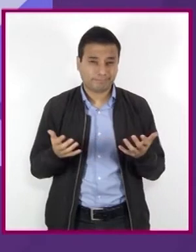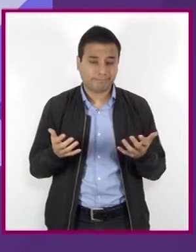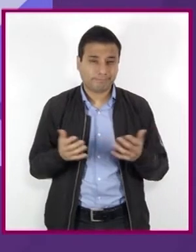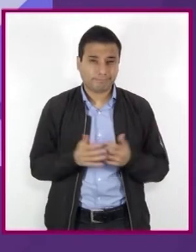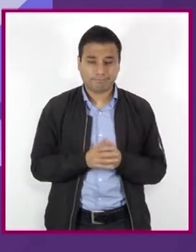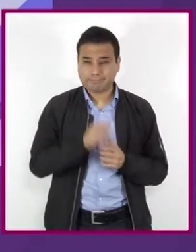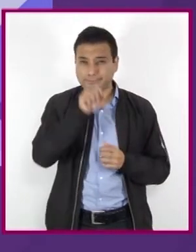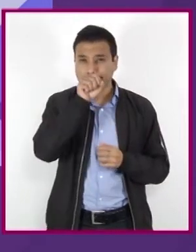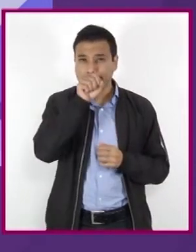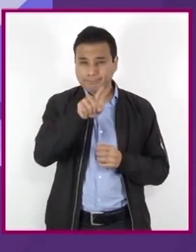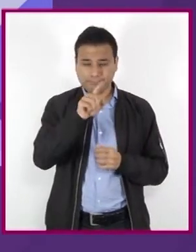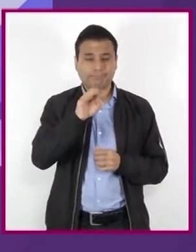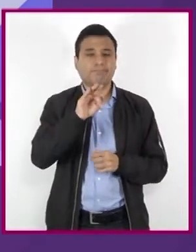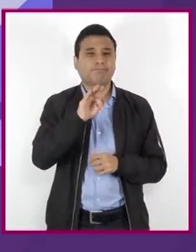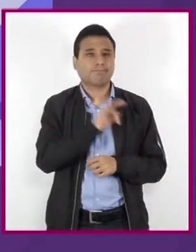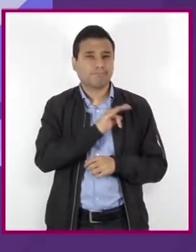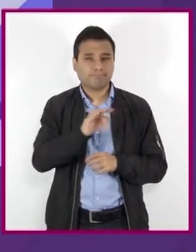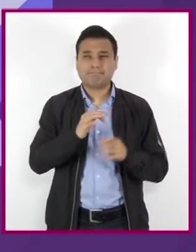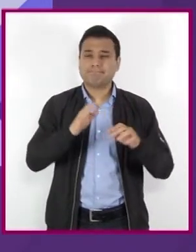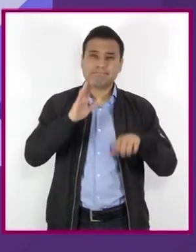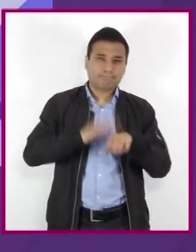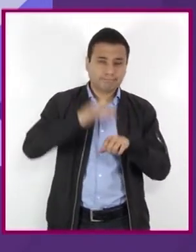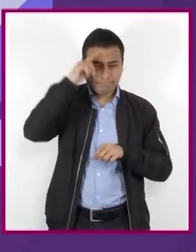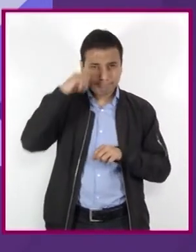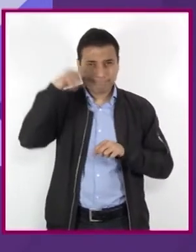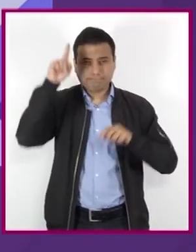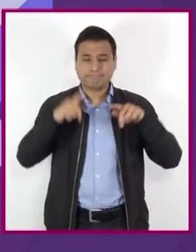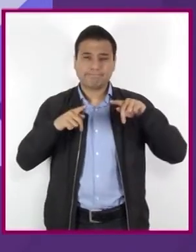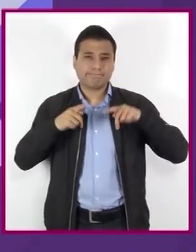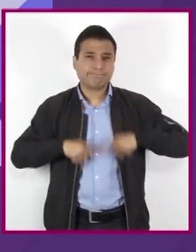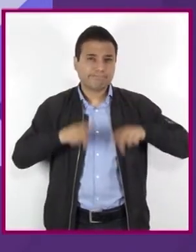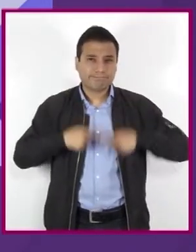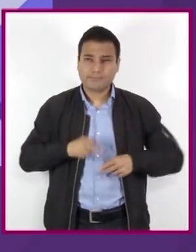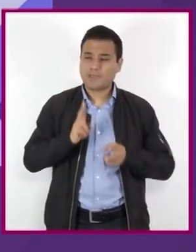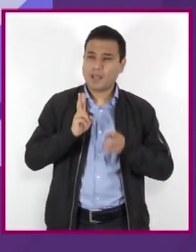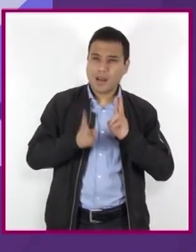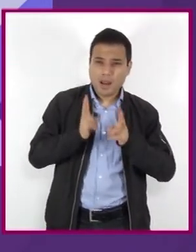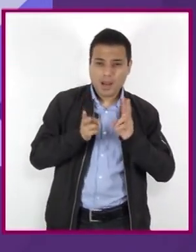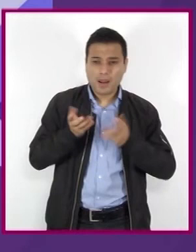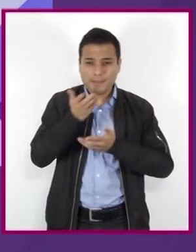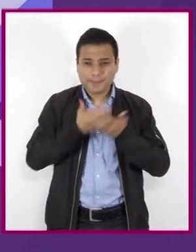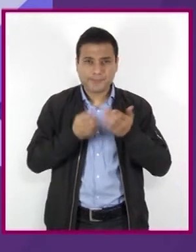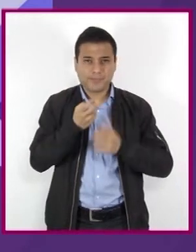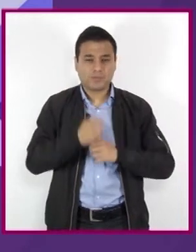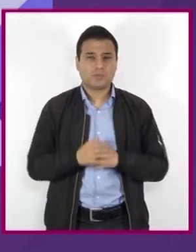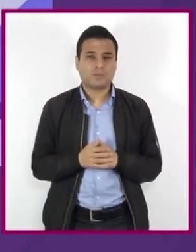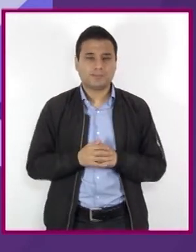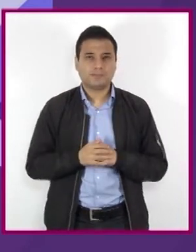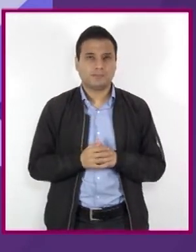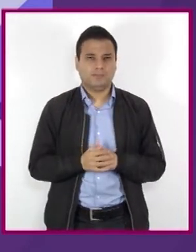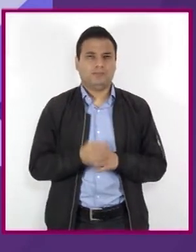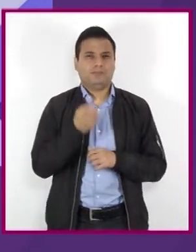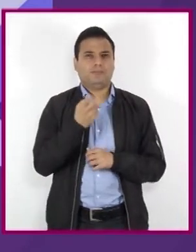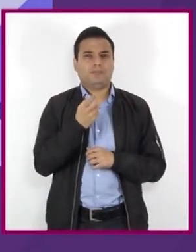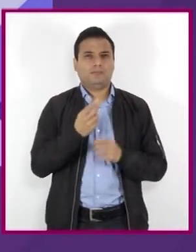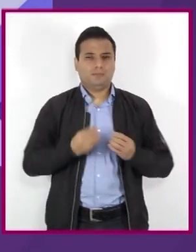facilitación de la socialización. El principio activo que genera estos efectos se llama